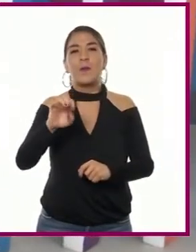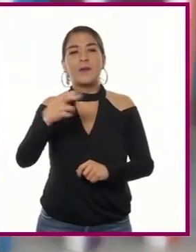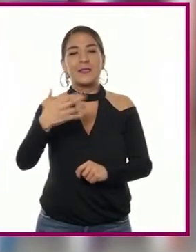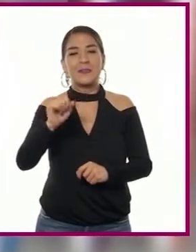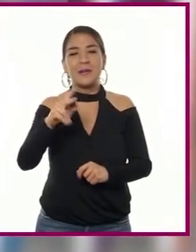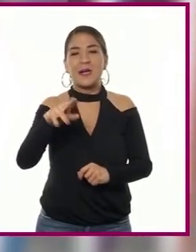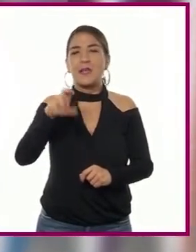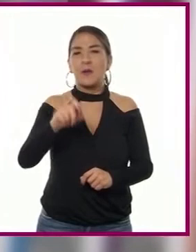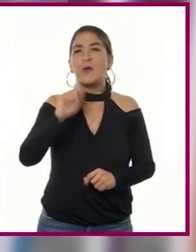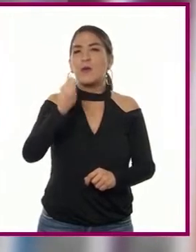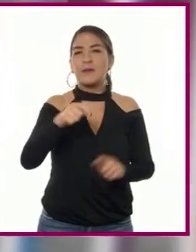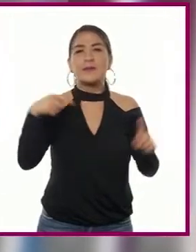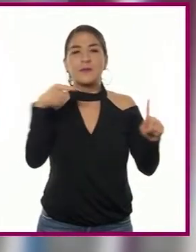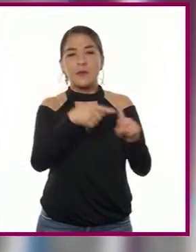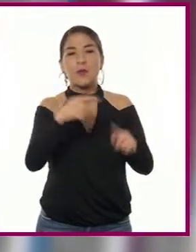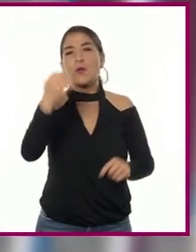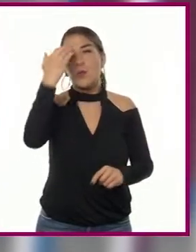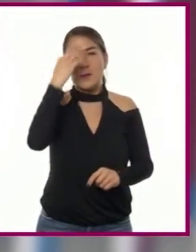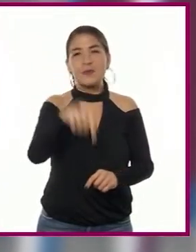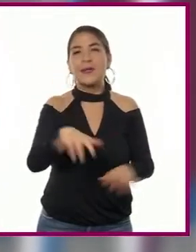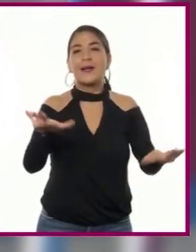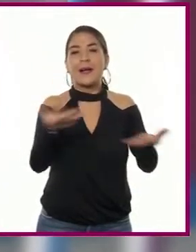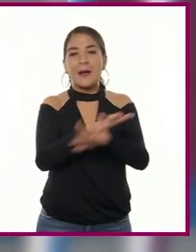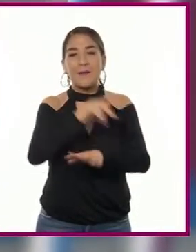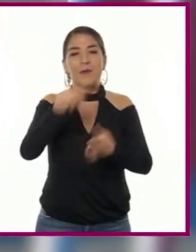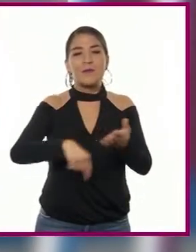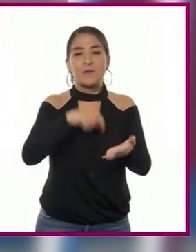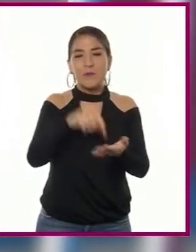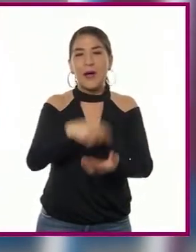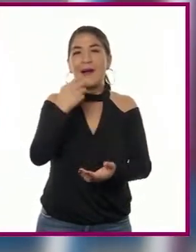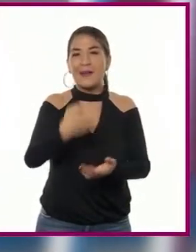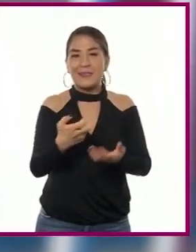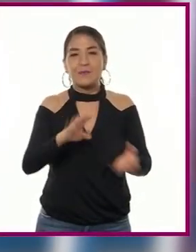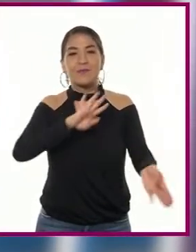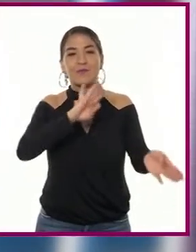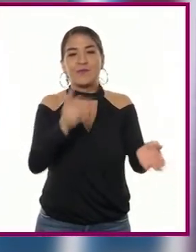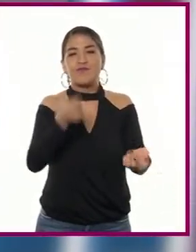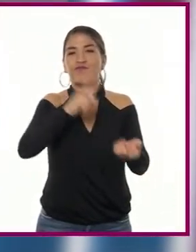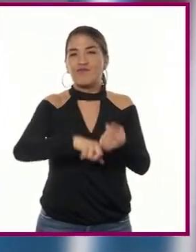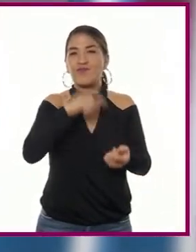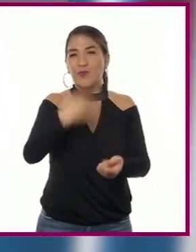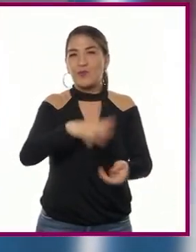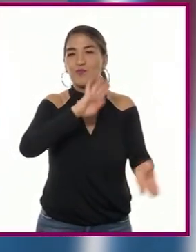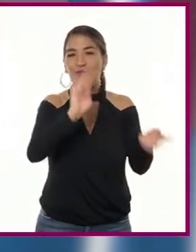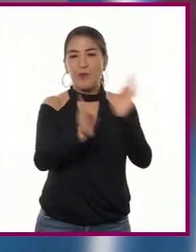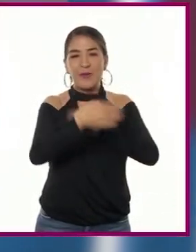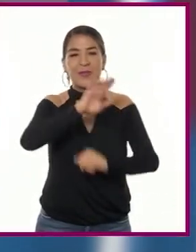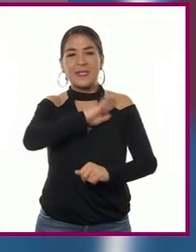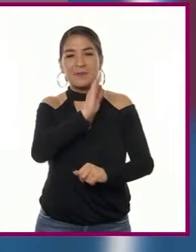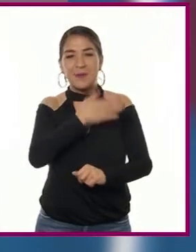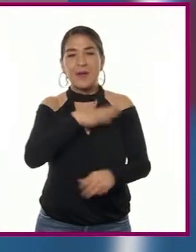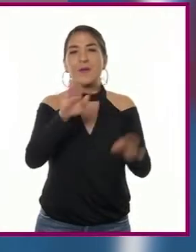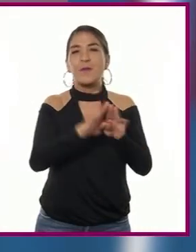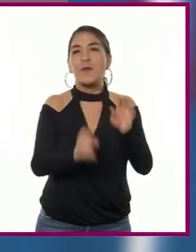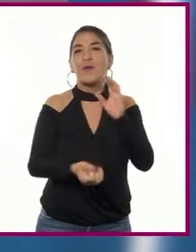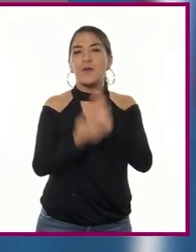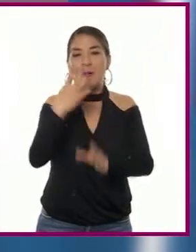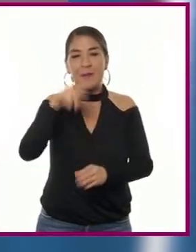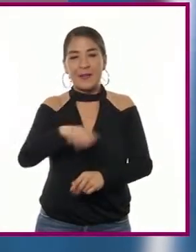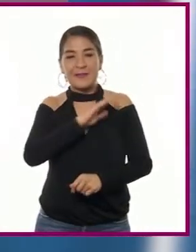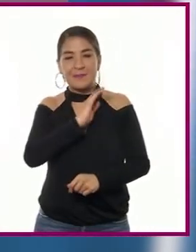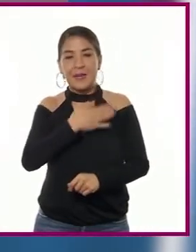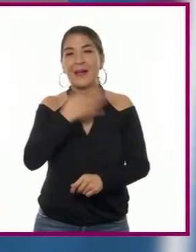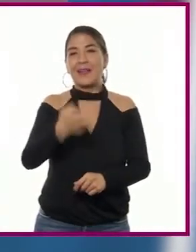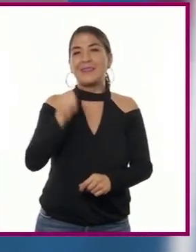es conocer el cambio de dinastía en el mundo español, las reformas de los nuevos monarcas y la nueva España del siglo